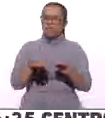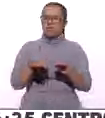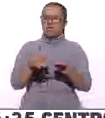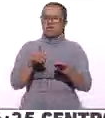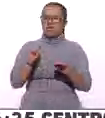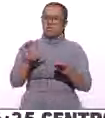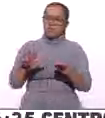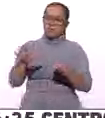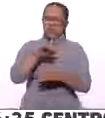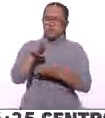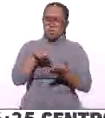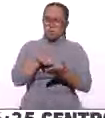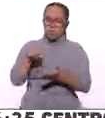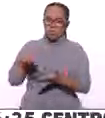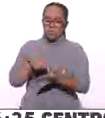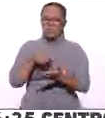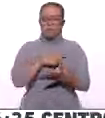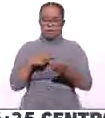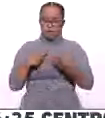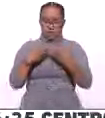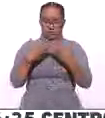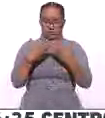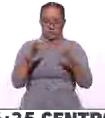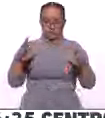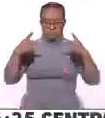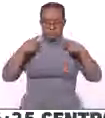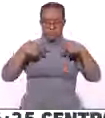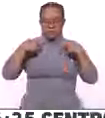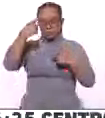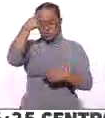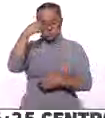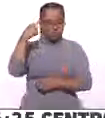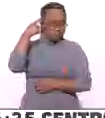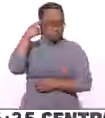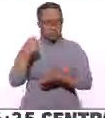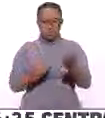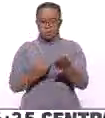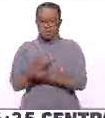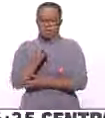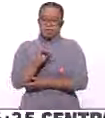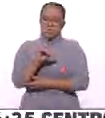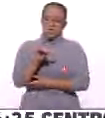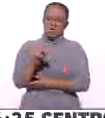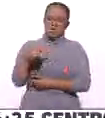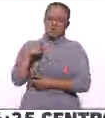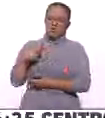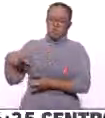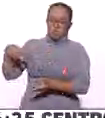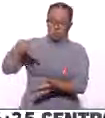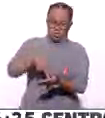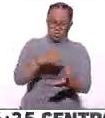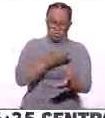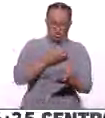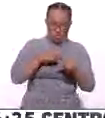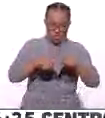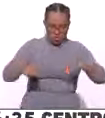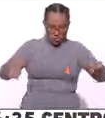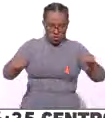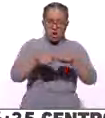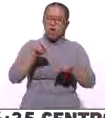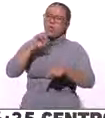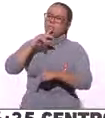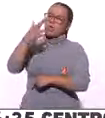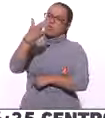espacios que tendrían que estar abiertos al público para que ellos decidieran si están directamente en la plancha o ocupan uno de estos lugares